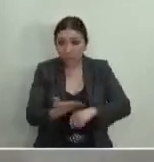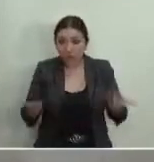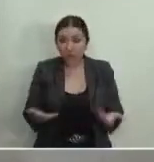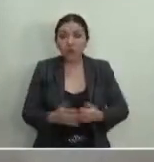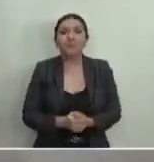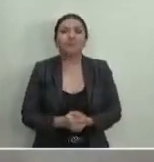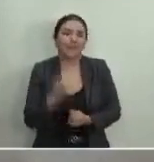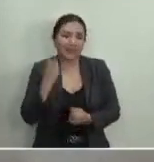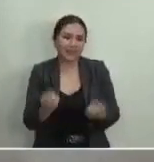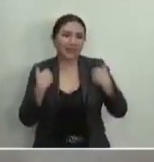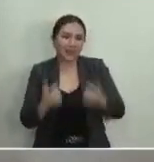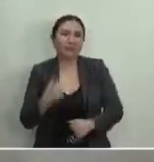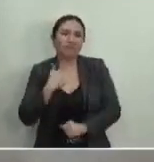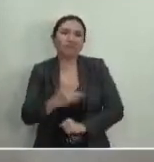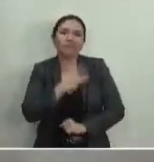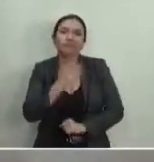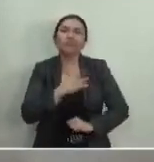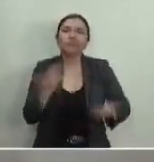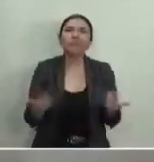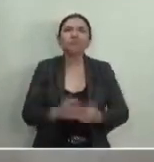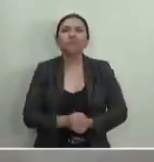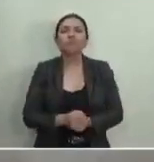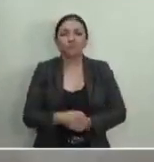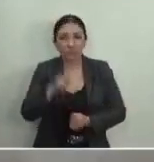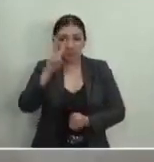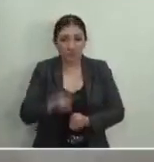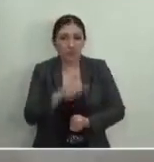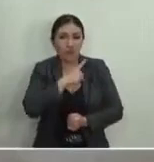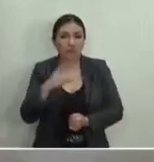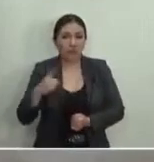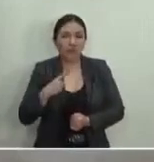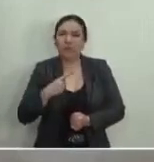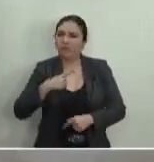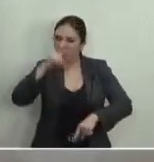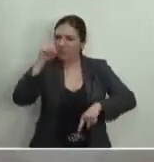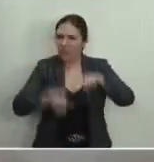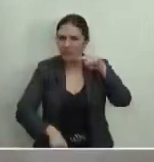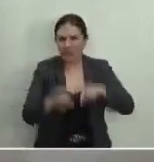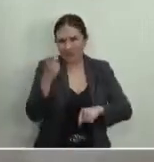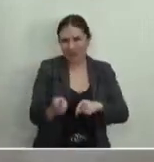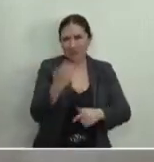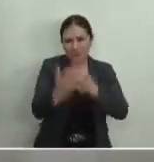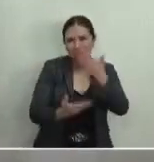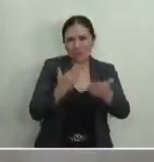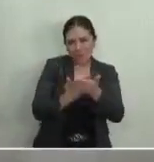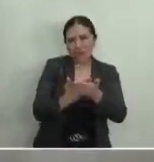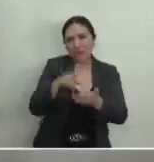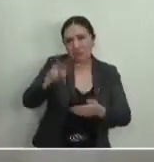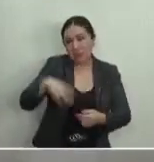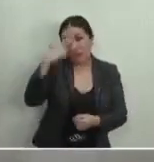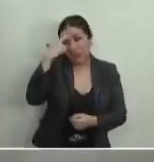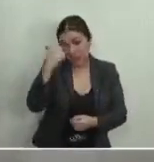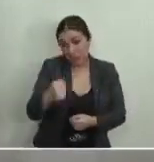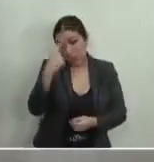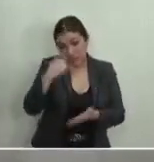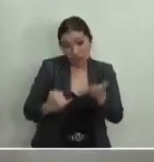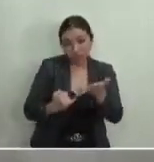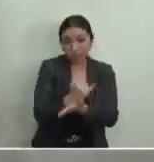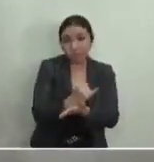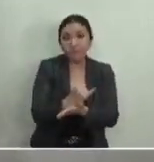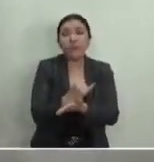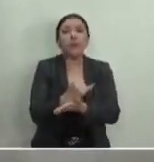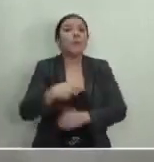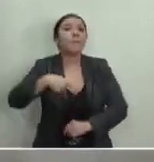sentido, considero que, si bien tendríamos que revocar como se propone en la propuesta esta determinación,